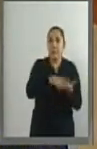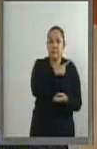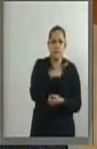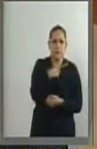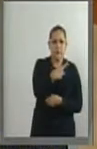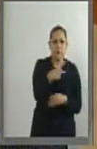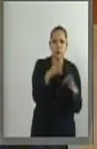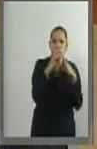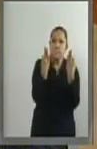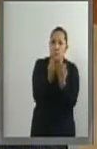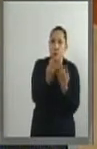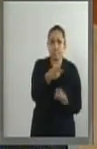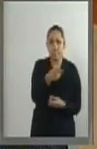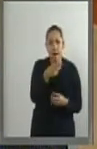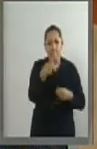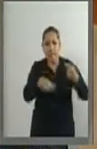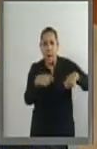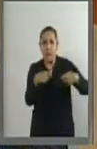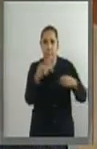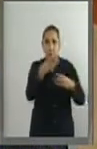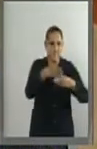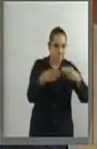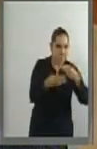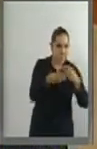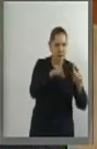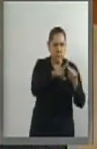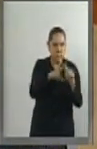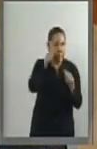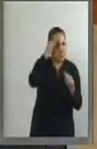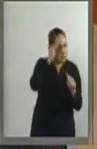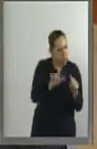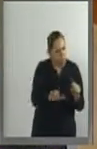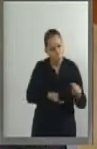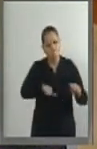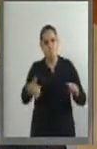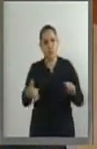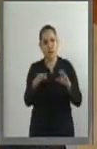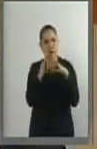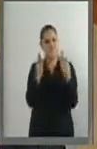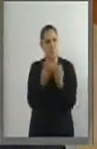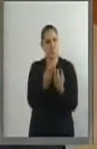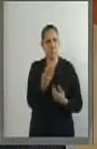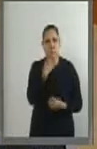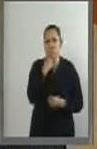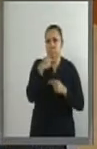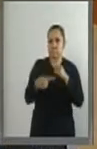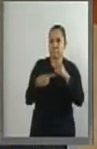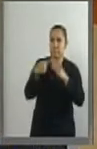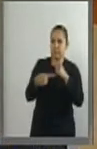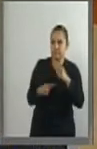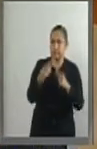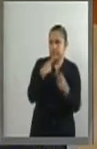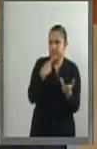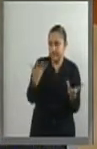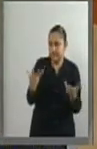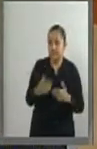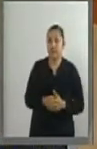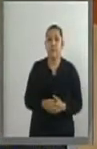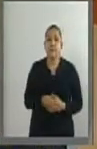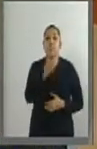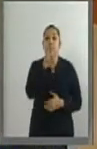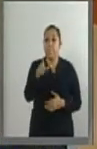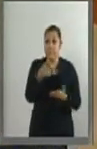tipo de materiales. Es muy importante decir, por ejemplo, que la ingeniería de materiales ha